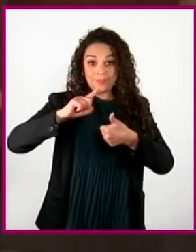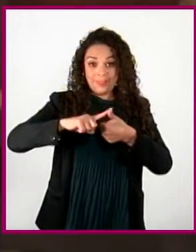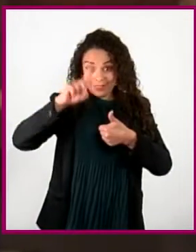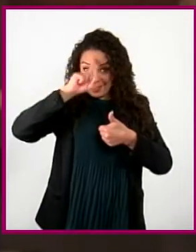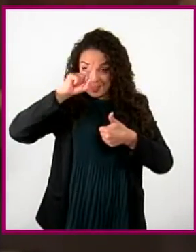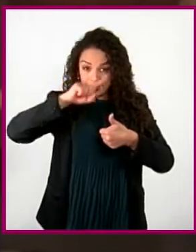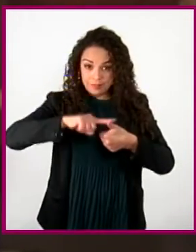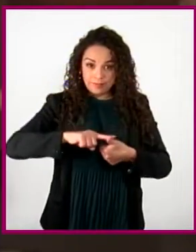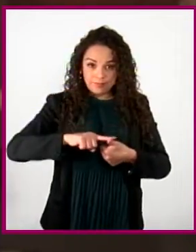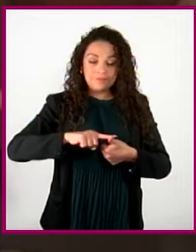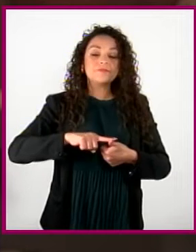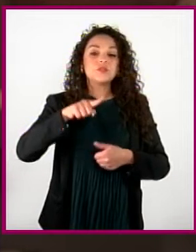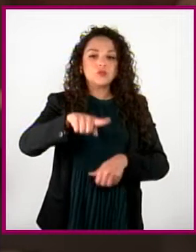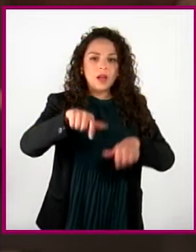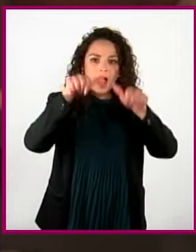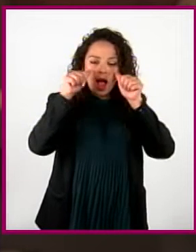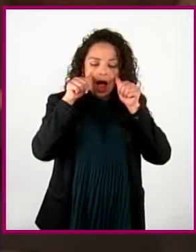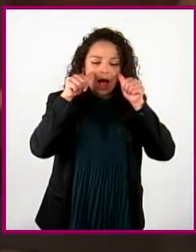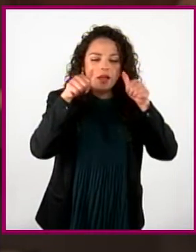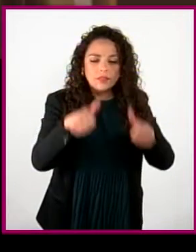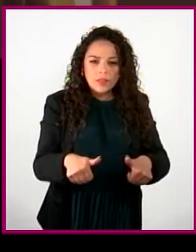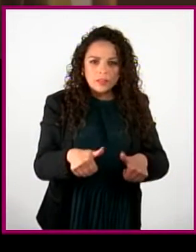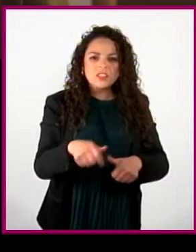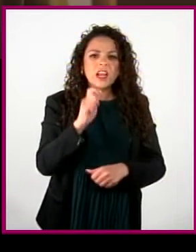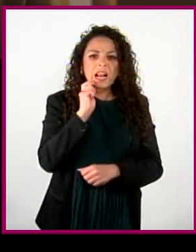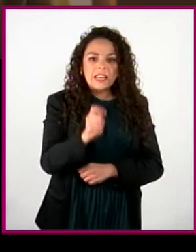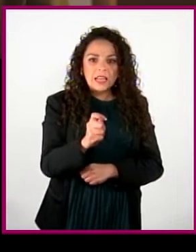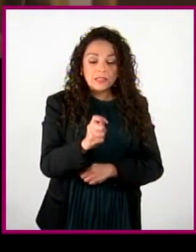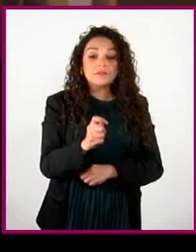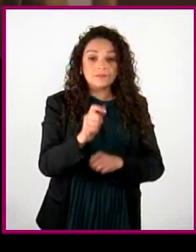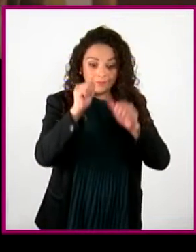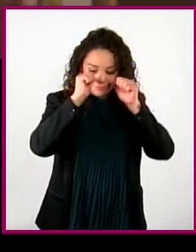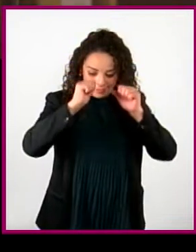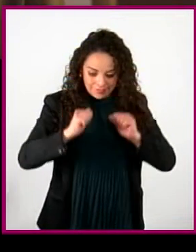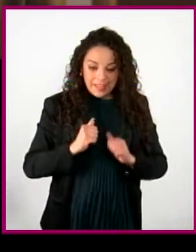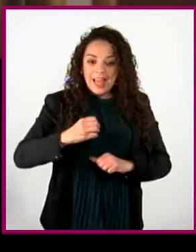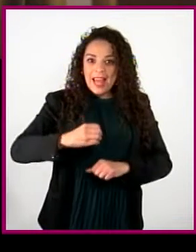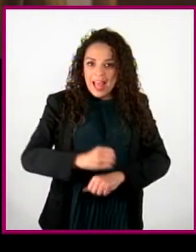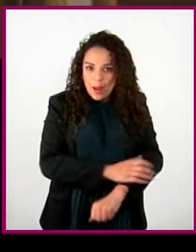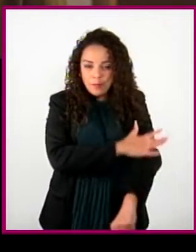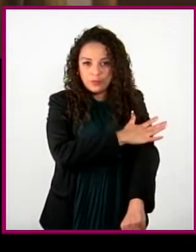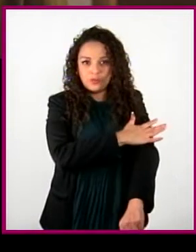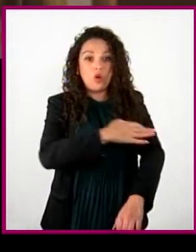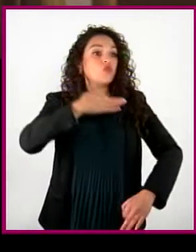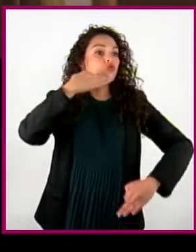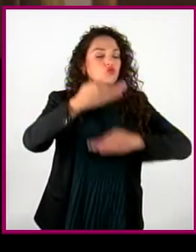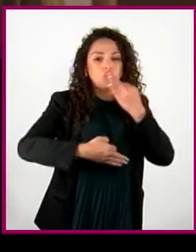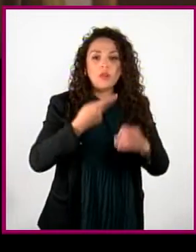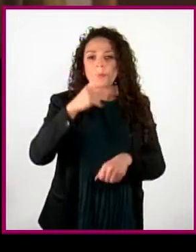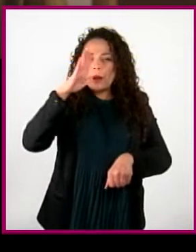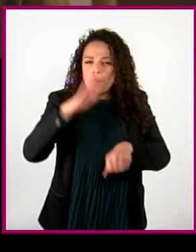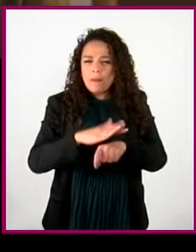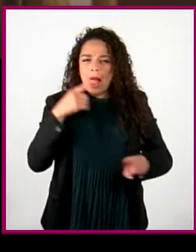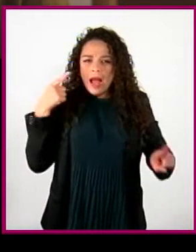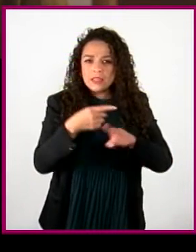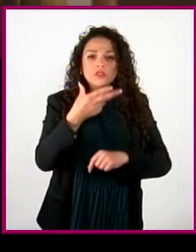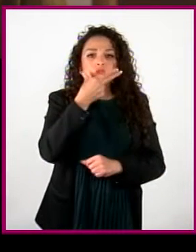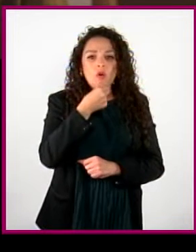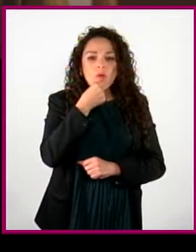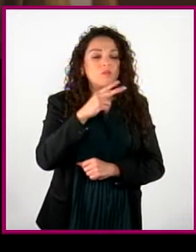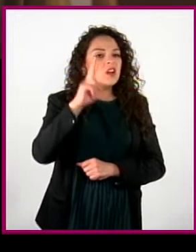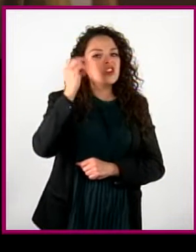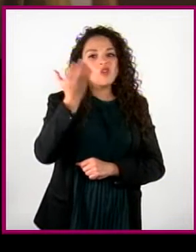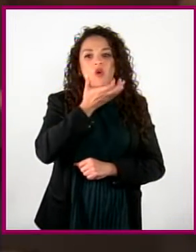Presta atención a tus emociones. Todos, pero en especial los hombres, no estamos acostumbrados a poner atención